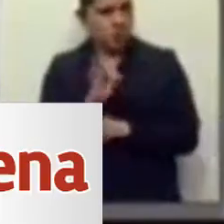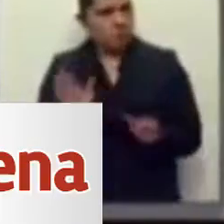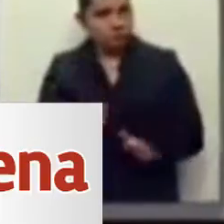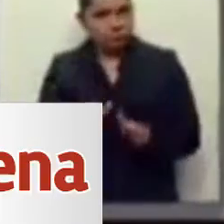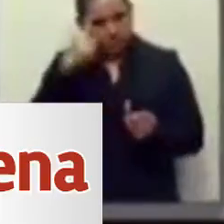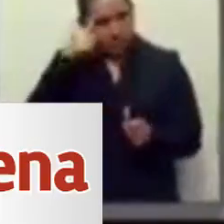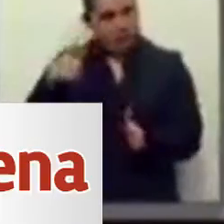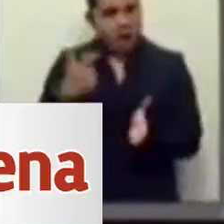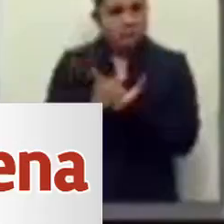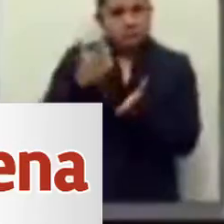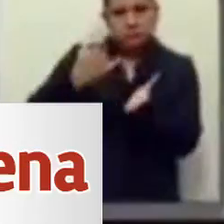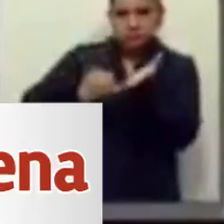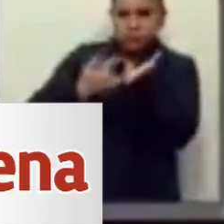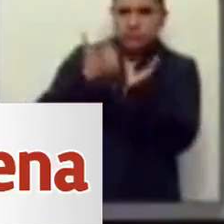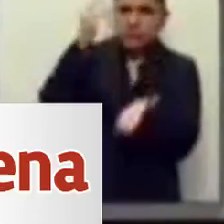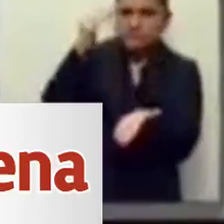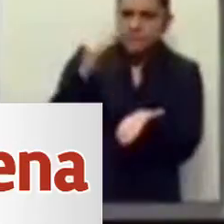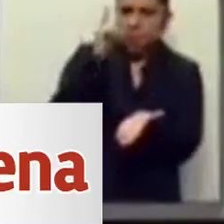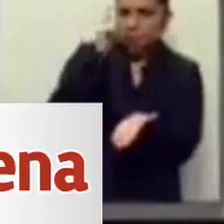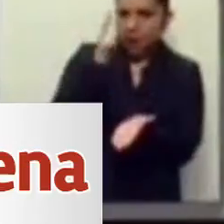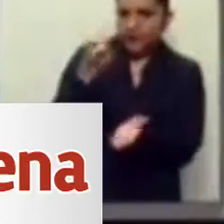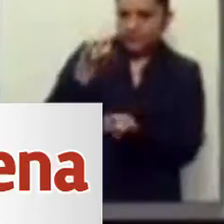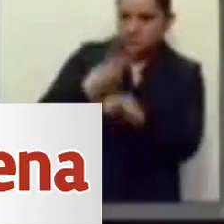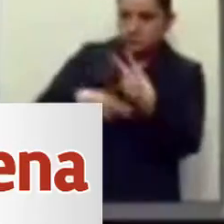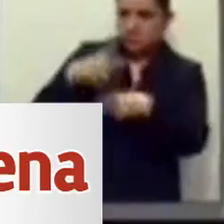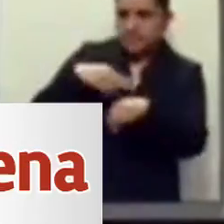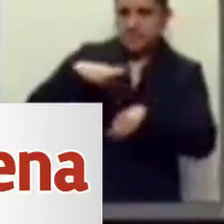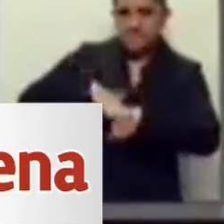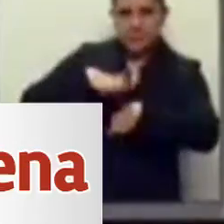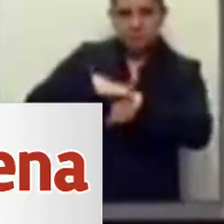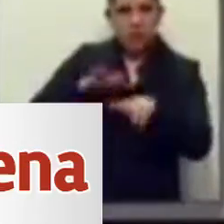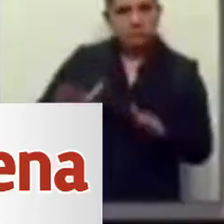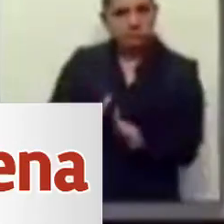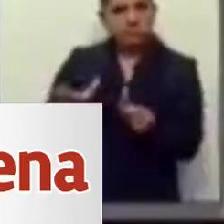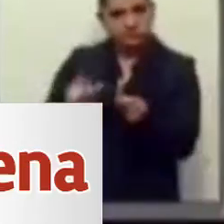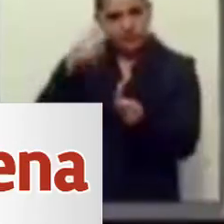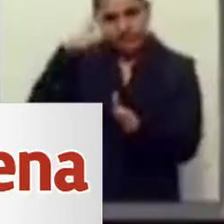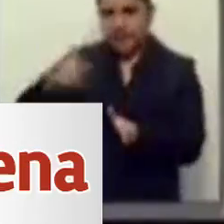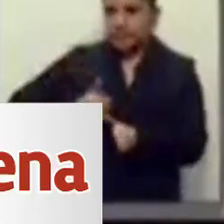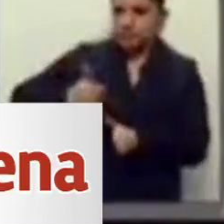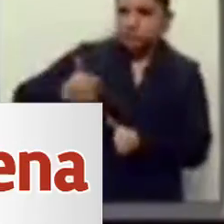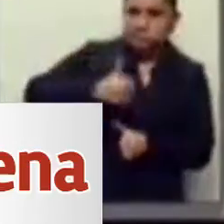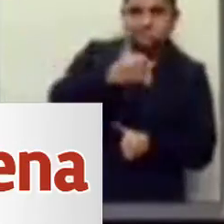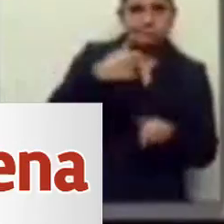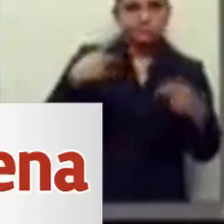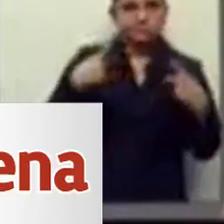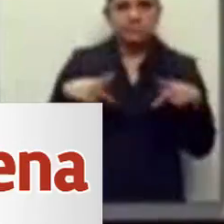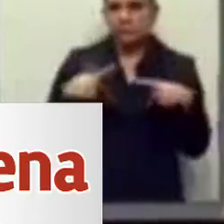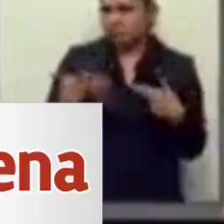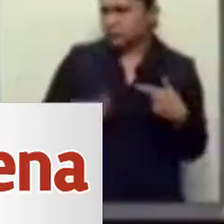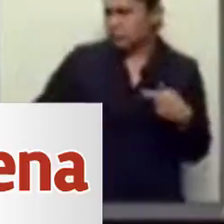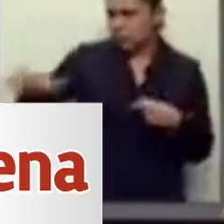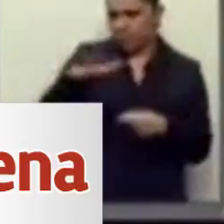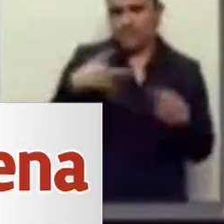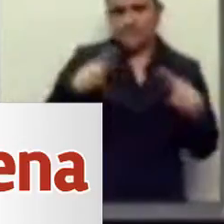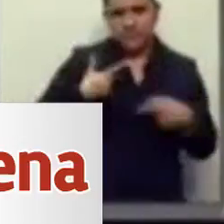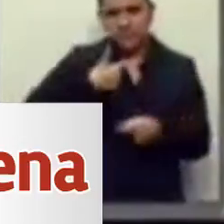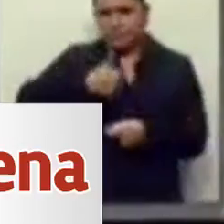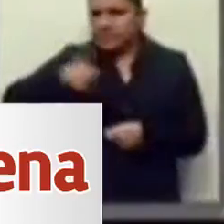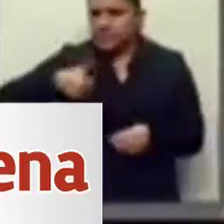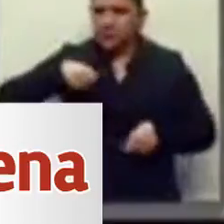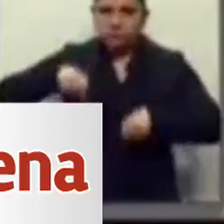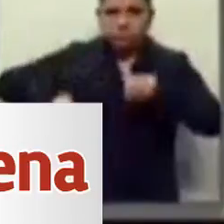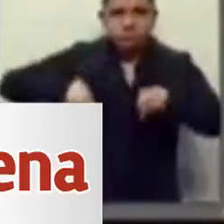pública nacional. La bicicleta puede ser una alternativa real de transporte para toda la población. Entonces, bueno, estamos